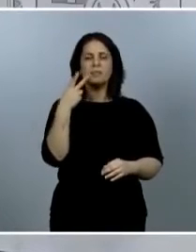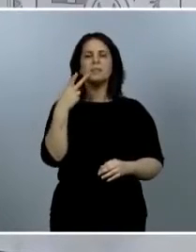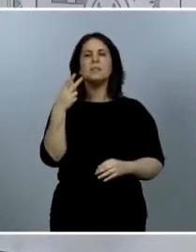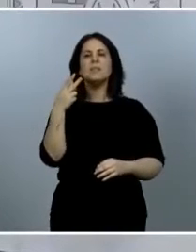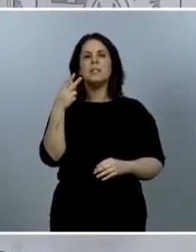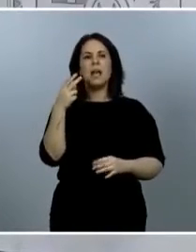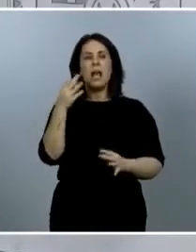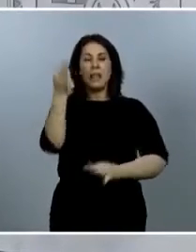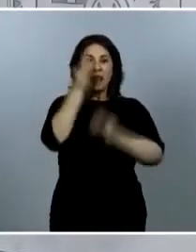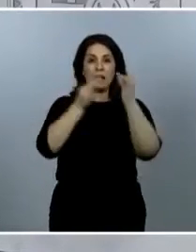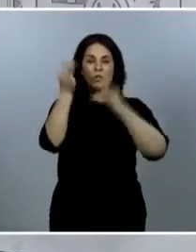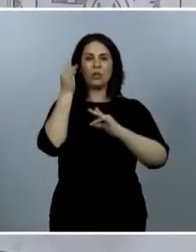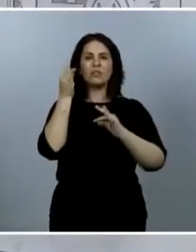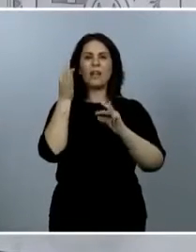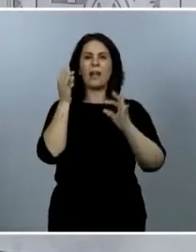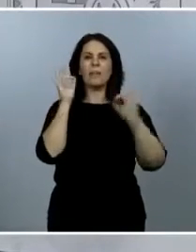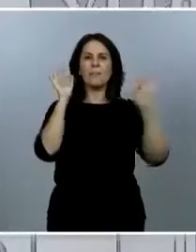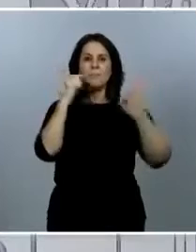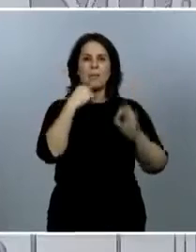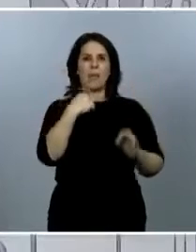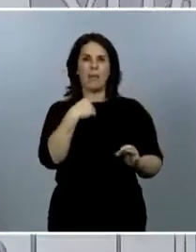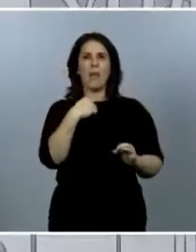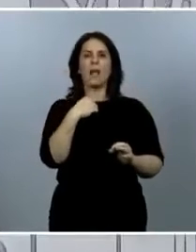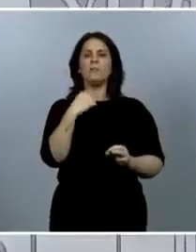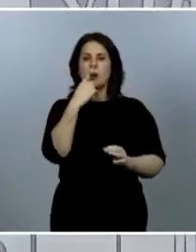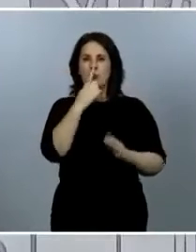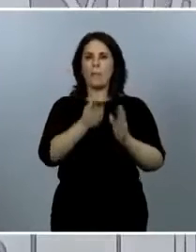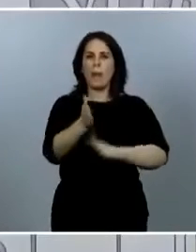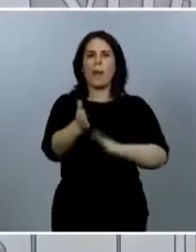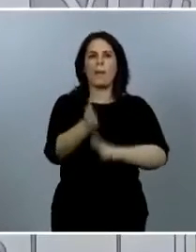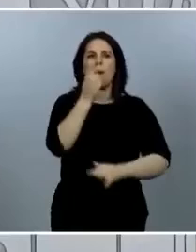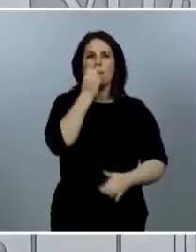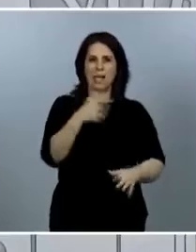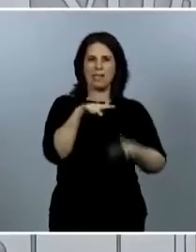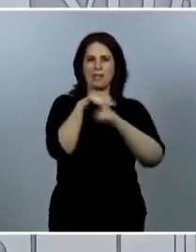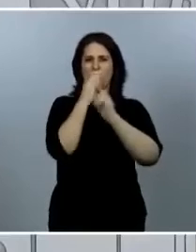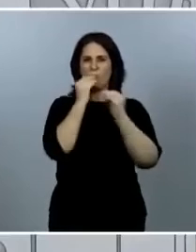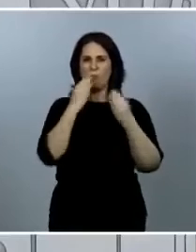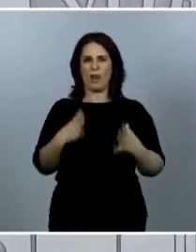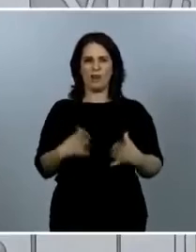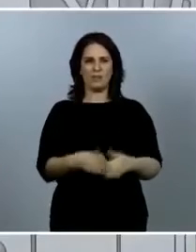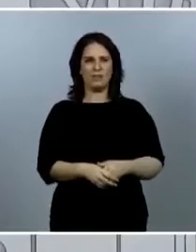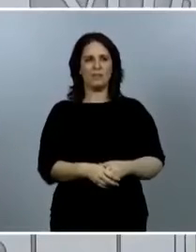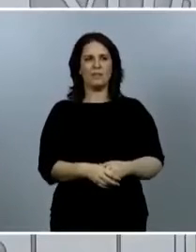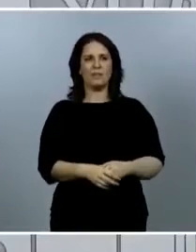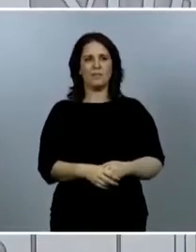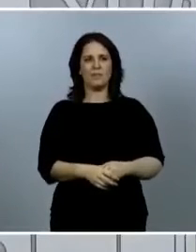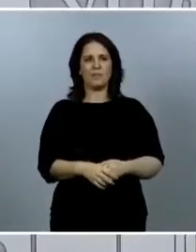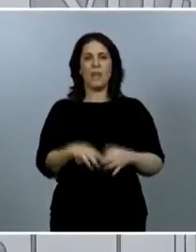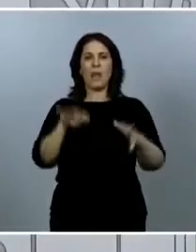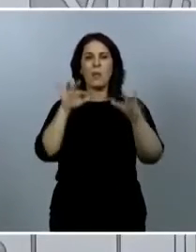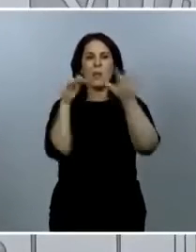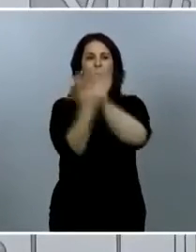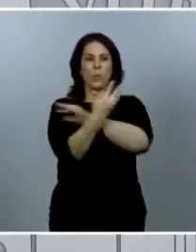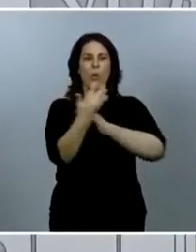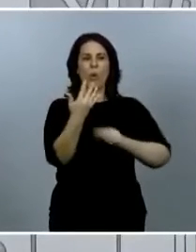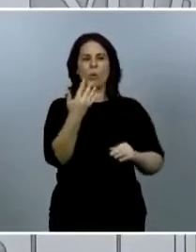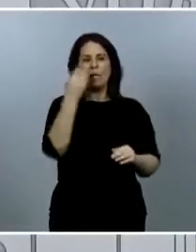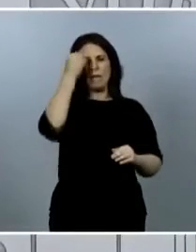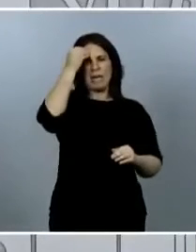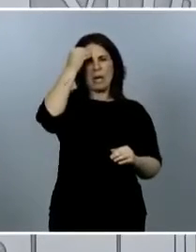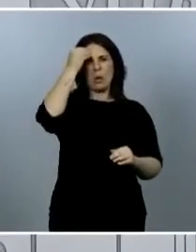siguiendo es la que esperábamos, estamos en una situación buena, una evolución de la epidemia, yo creo que realmente